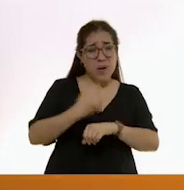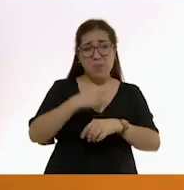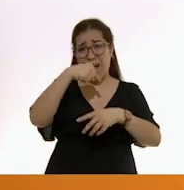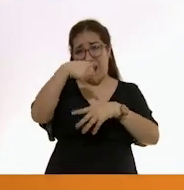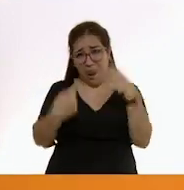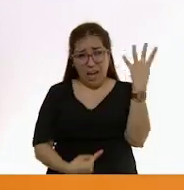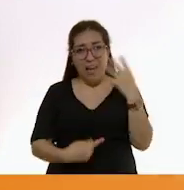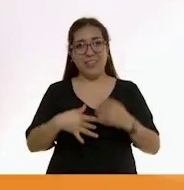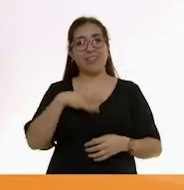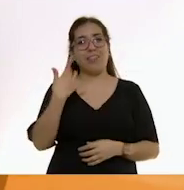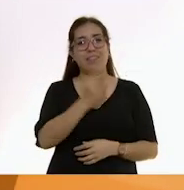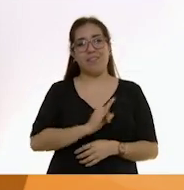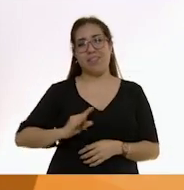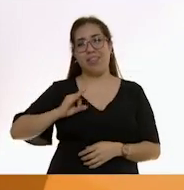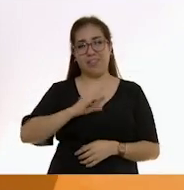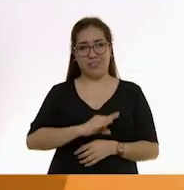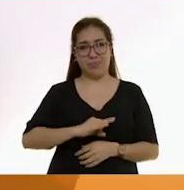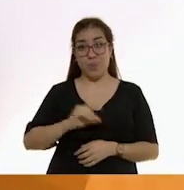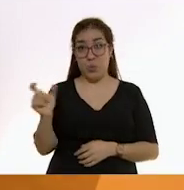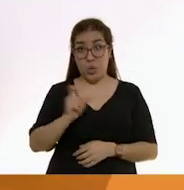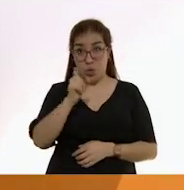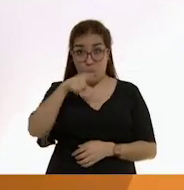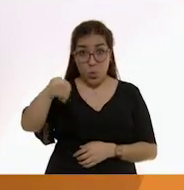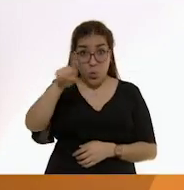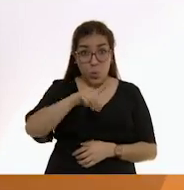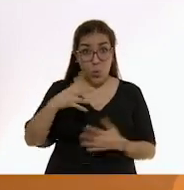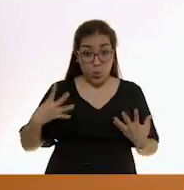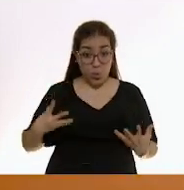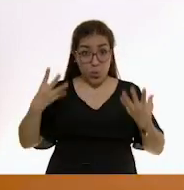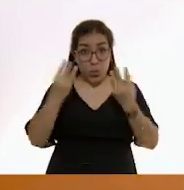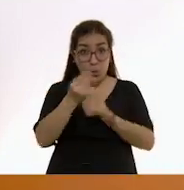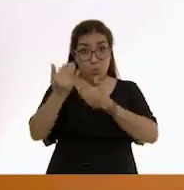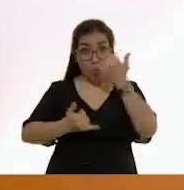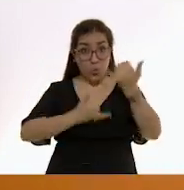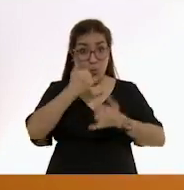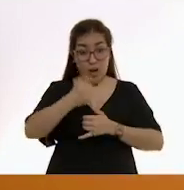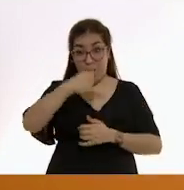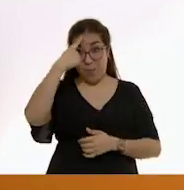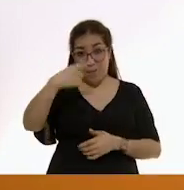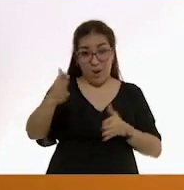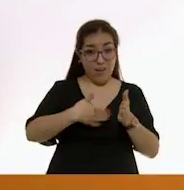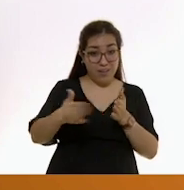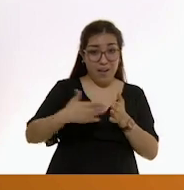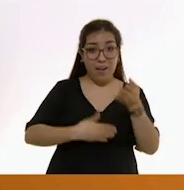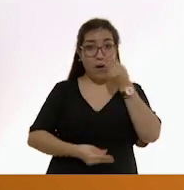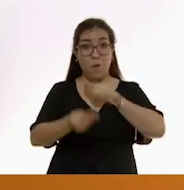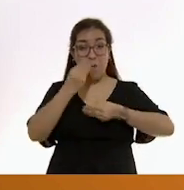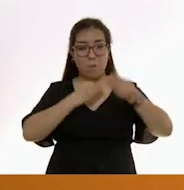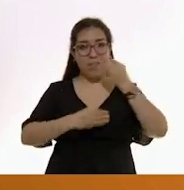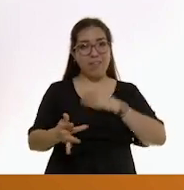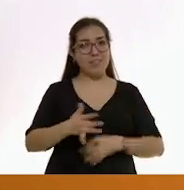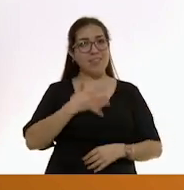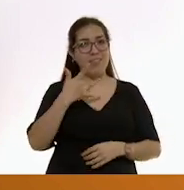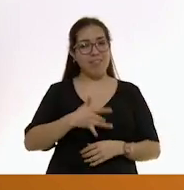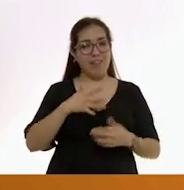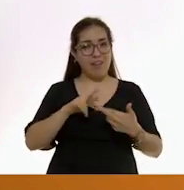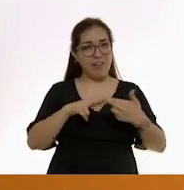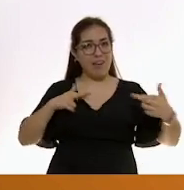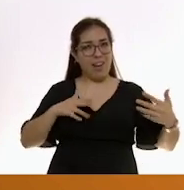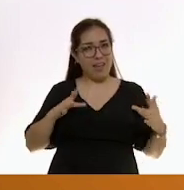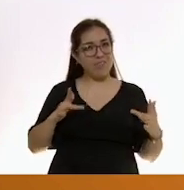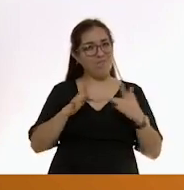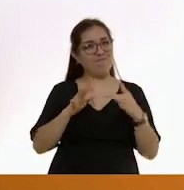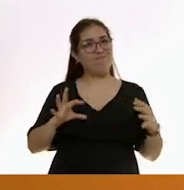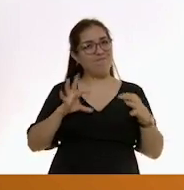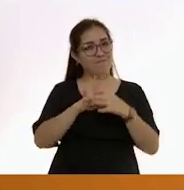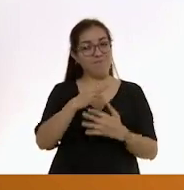sienten felicidad. Cuando tú juegas con ellos a la hora de preparar los alimentos o de comer, construyes y refuerzas un